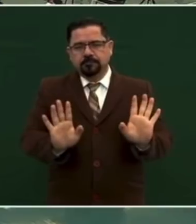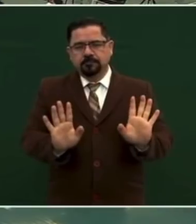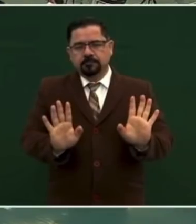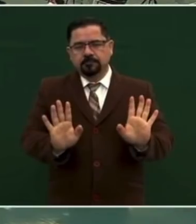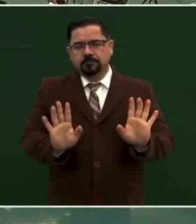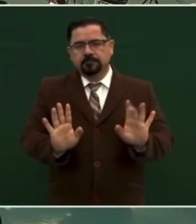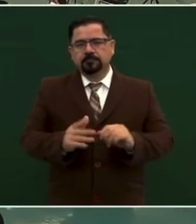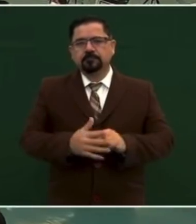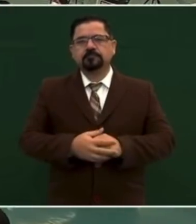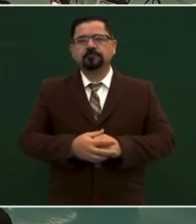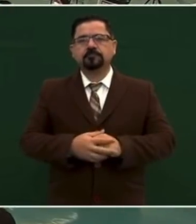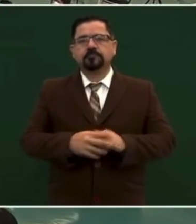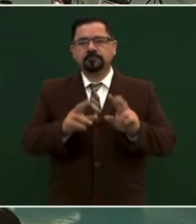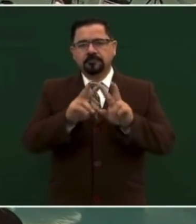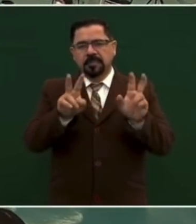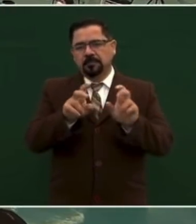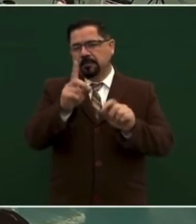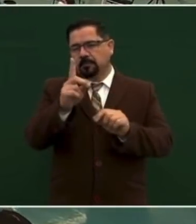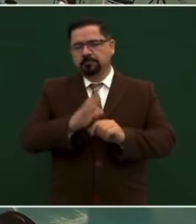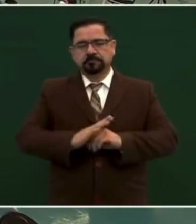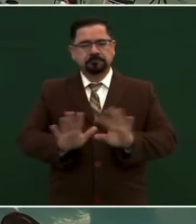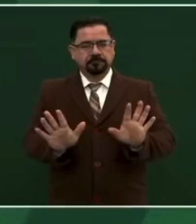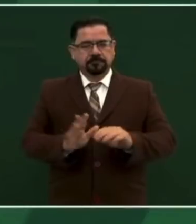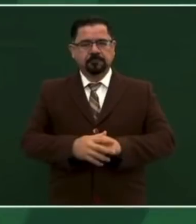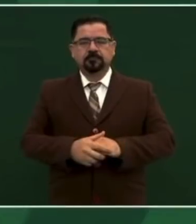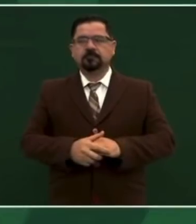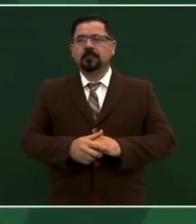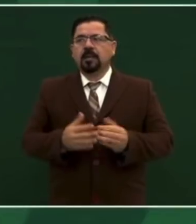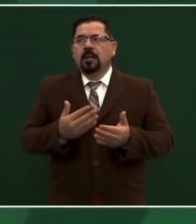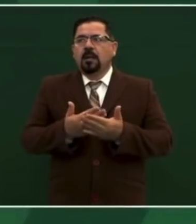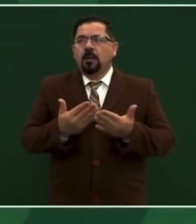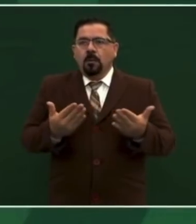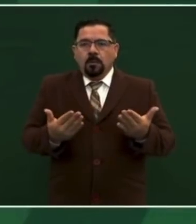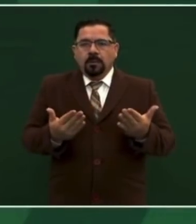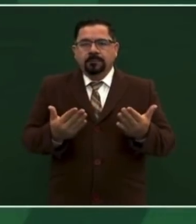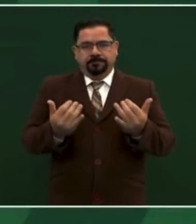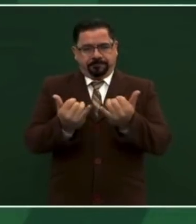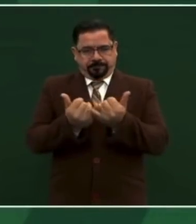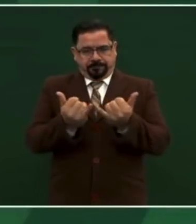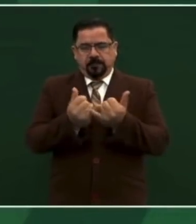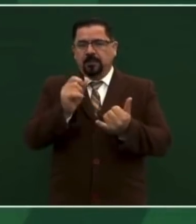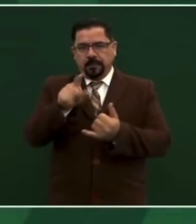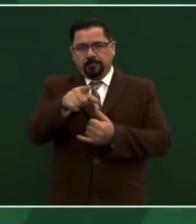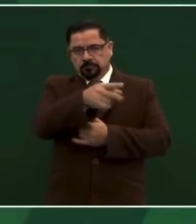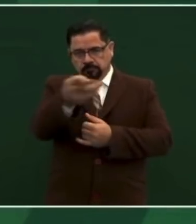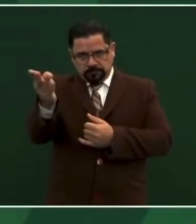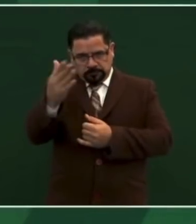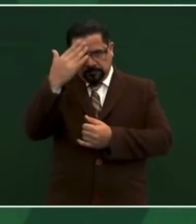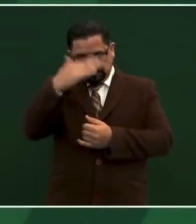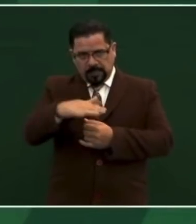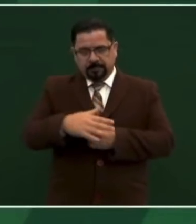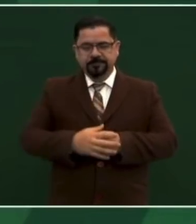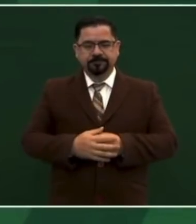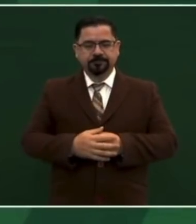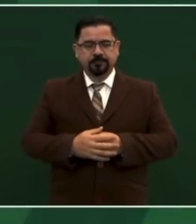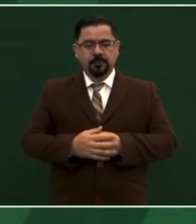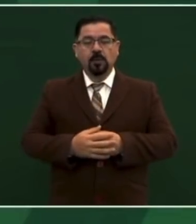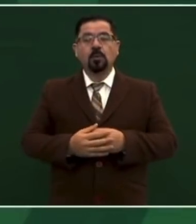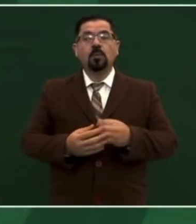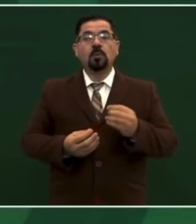también, que se sepa, con la reforma